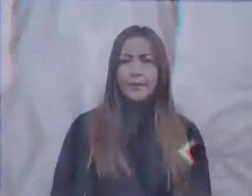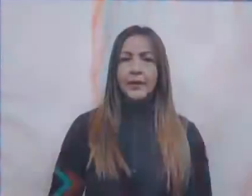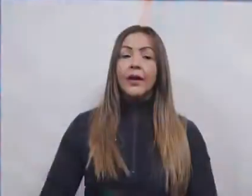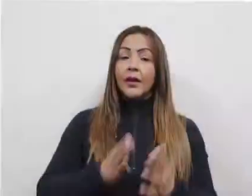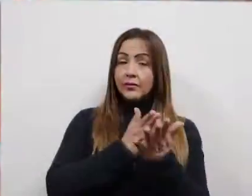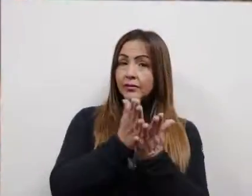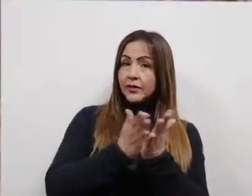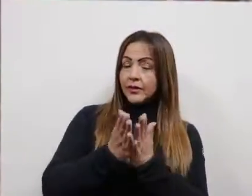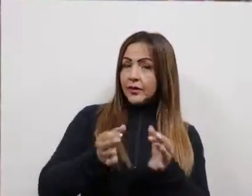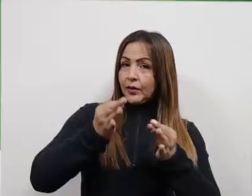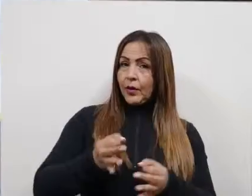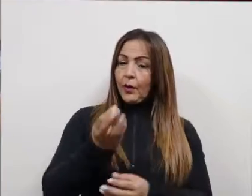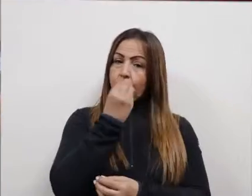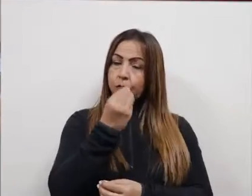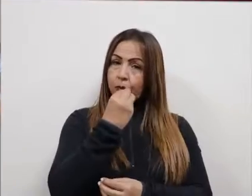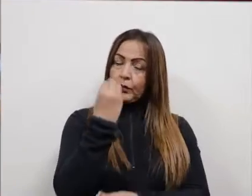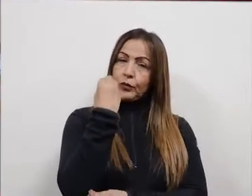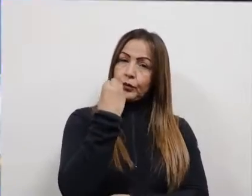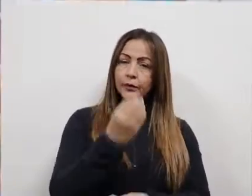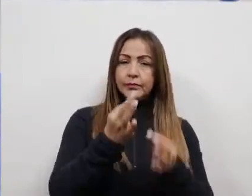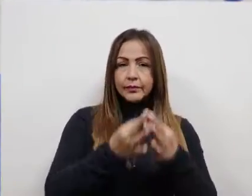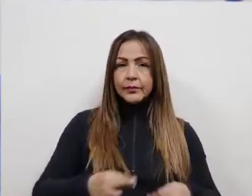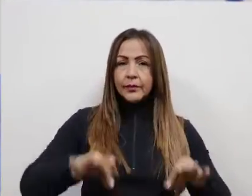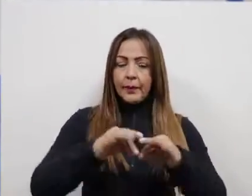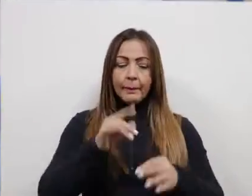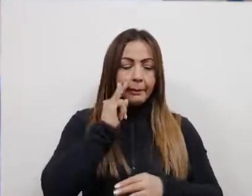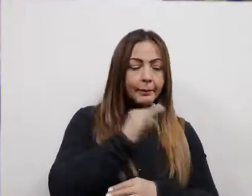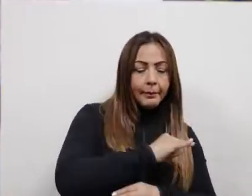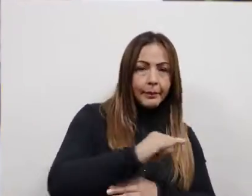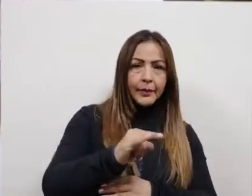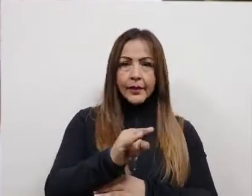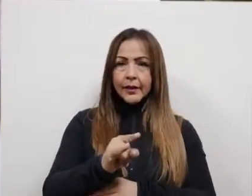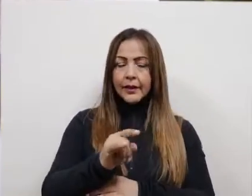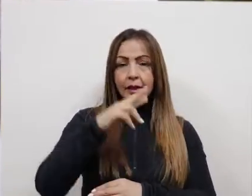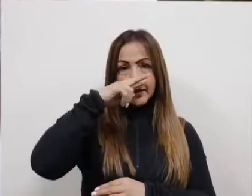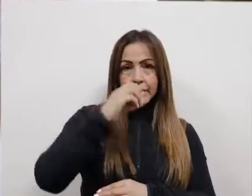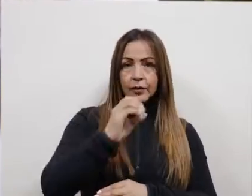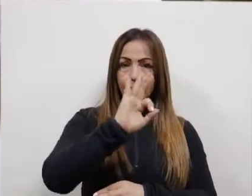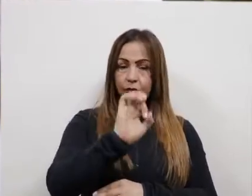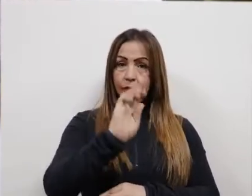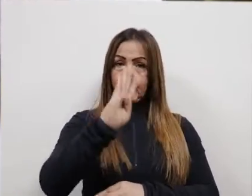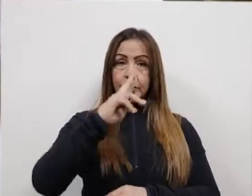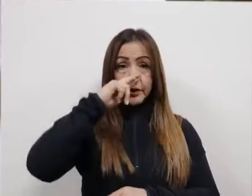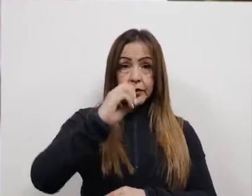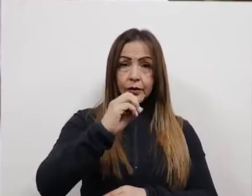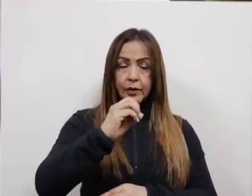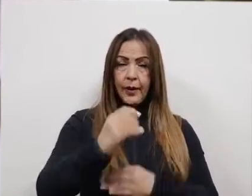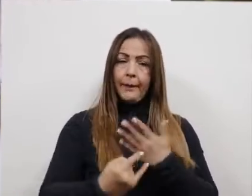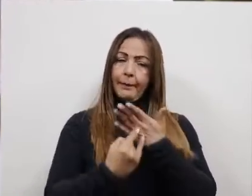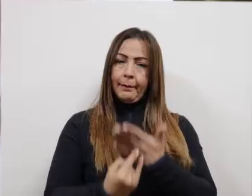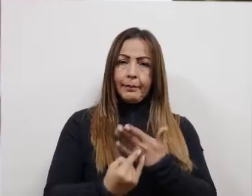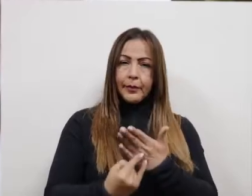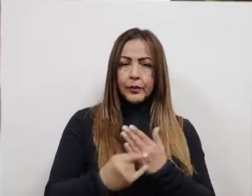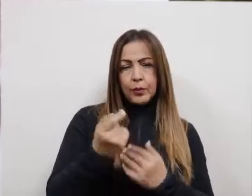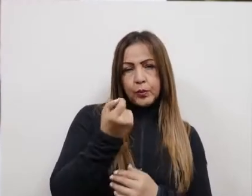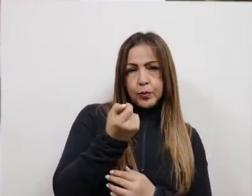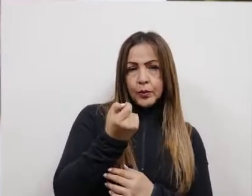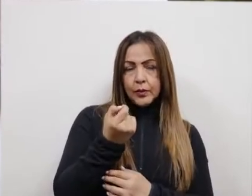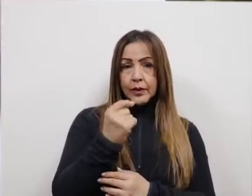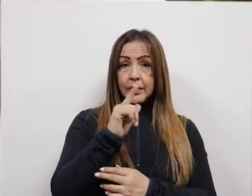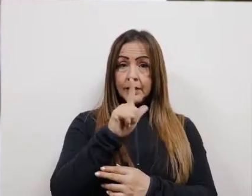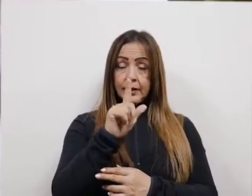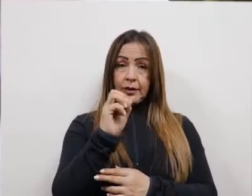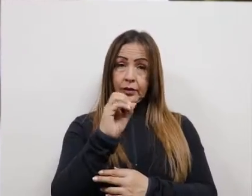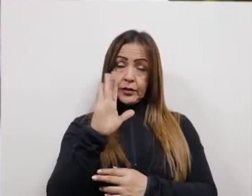La dimensión de seguridad alimentaria y nutricional realizó vigilancia al estado nutricional de 84 niños con bajo peso al